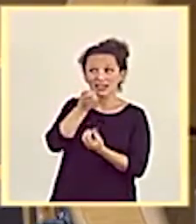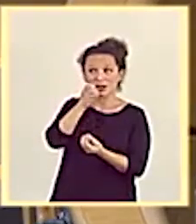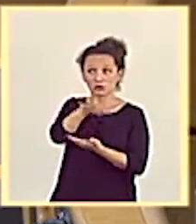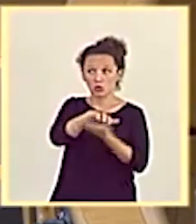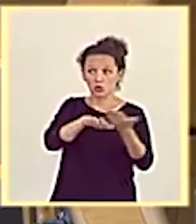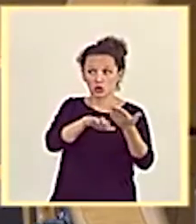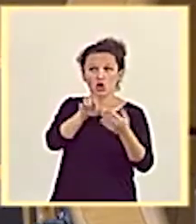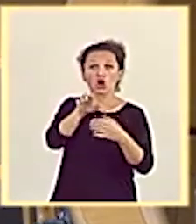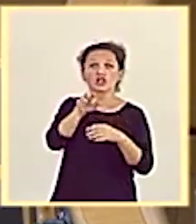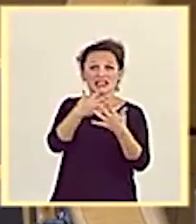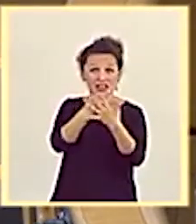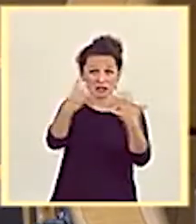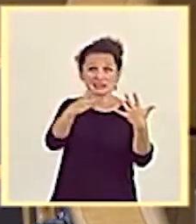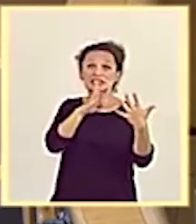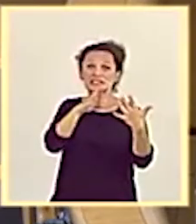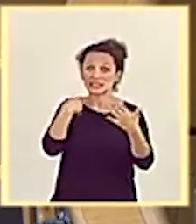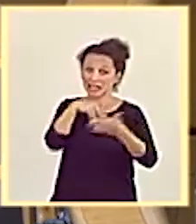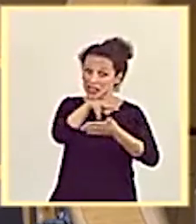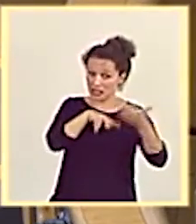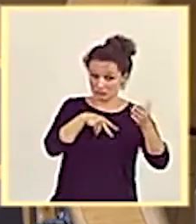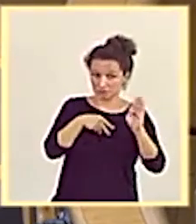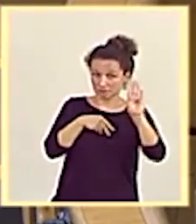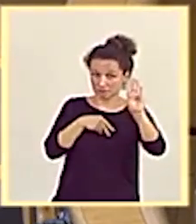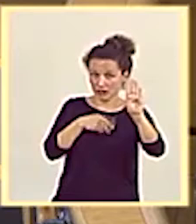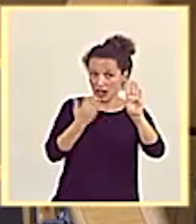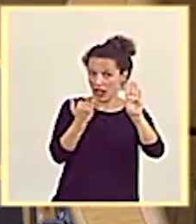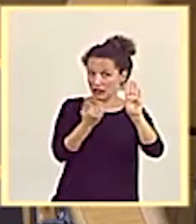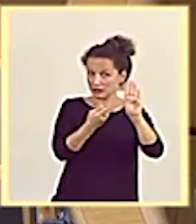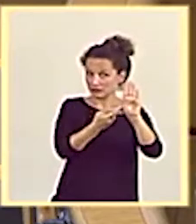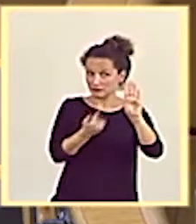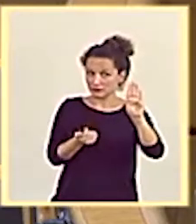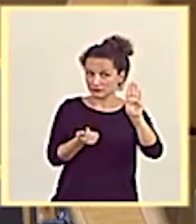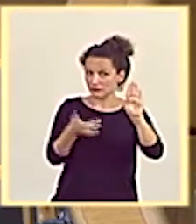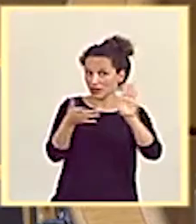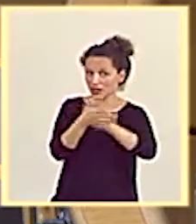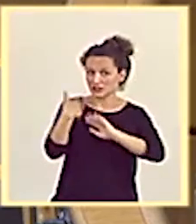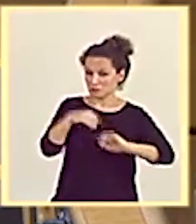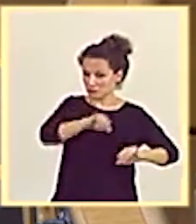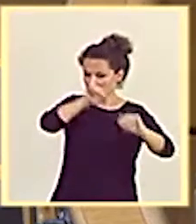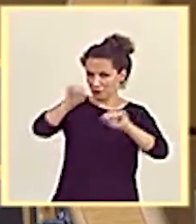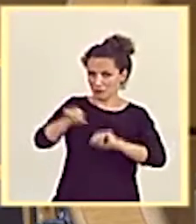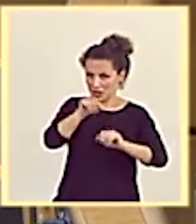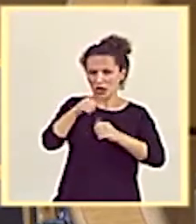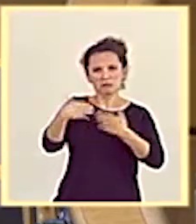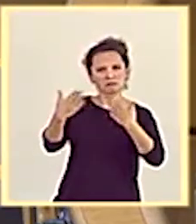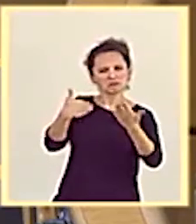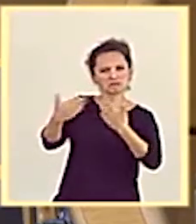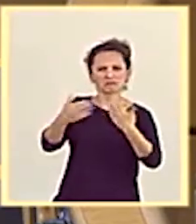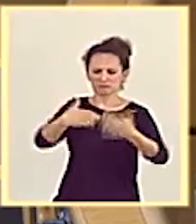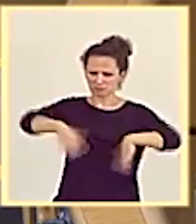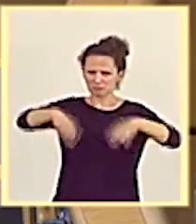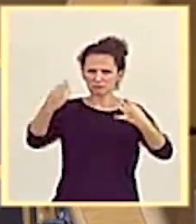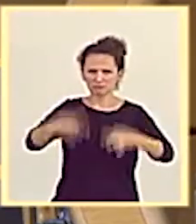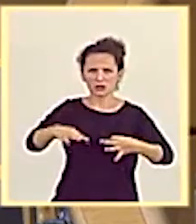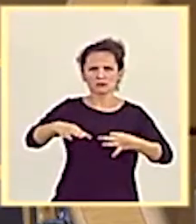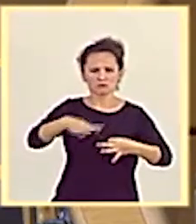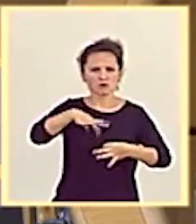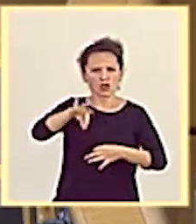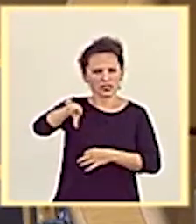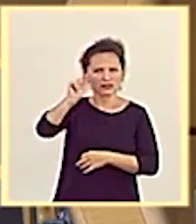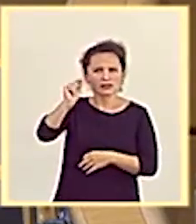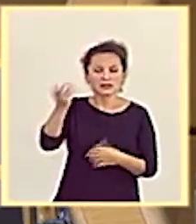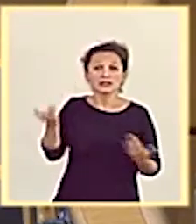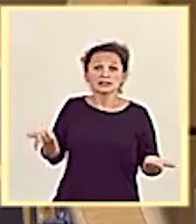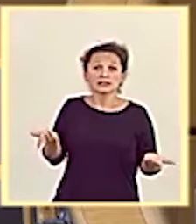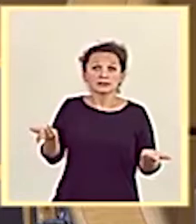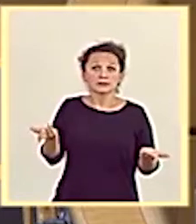18, usted la ha leído. Yo creo que esto ya nos da el amparo absoluto para poder abordar este tema con máxima determinación. La